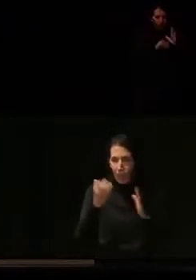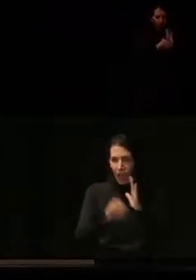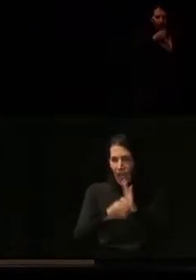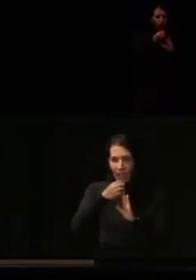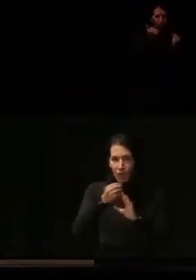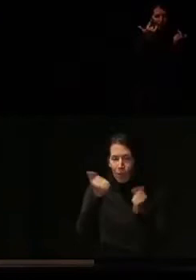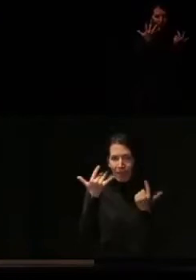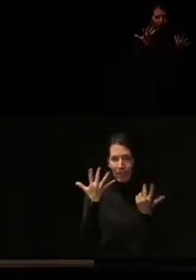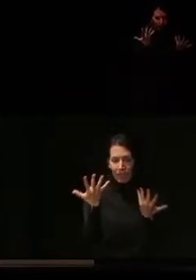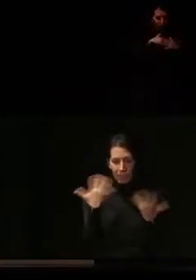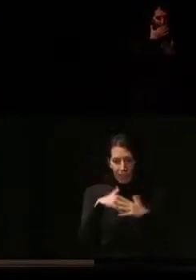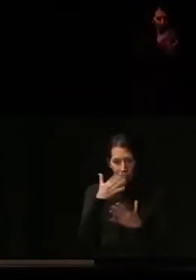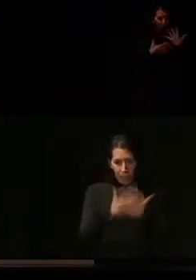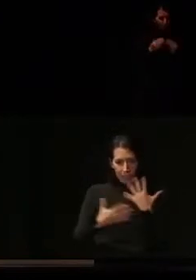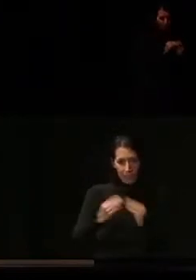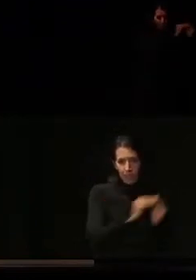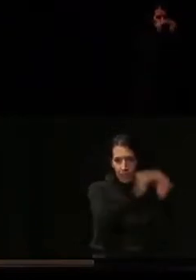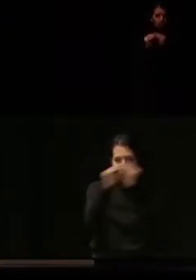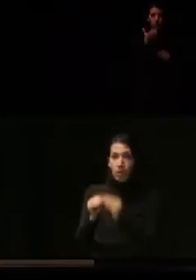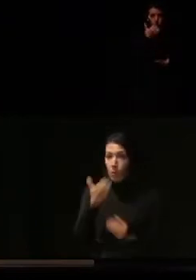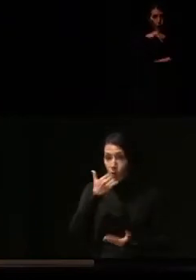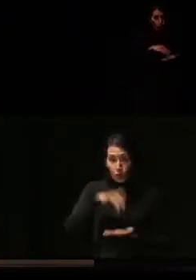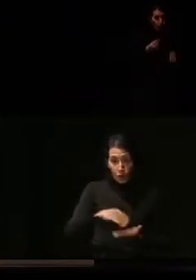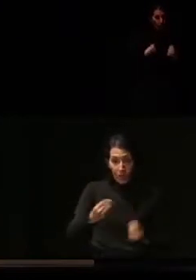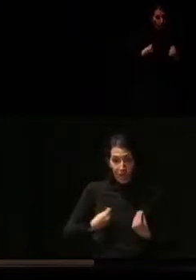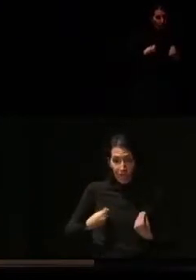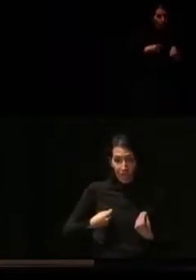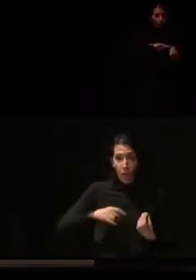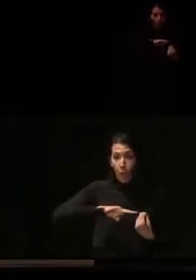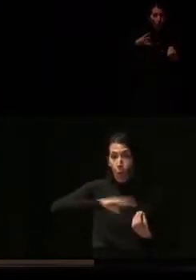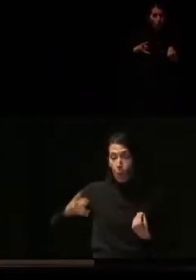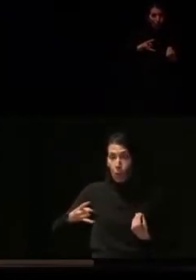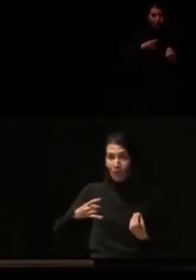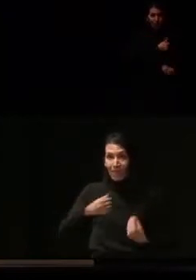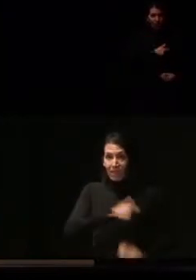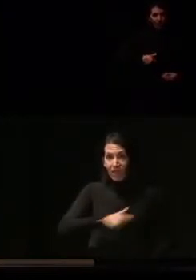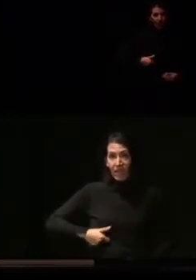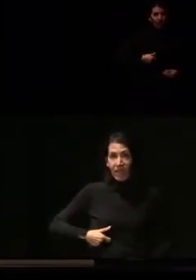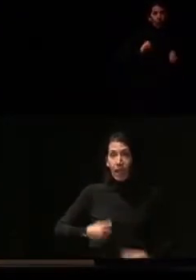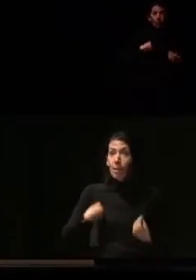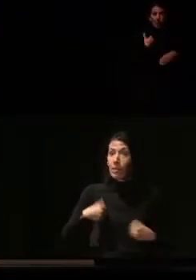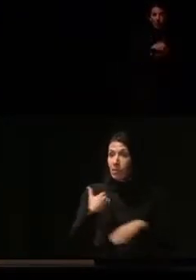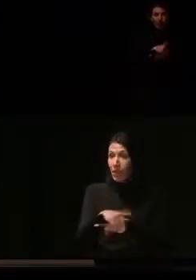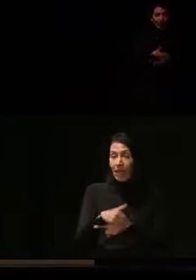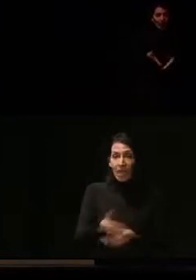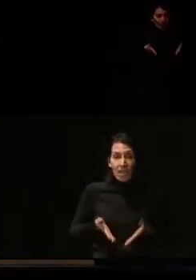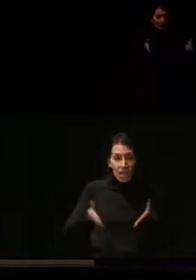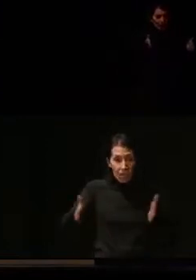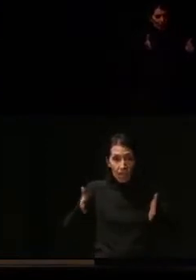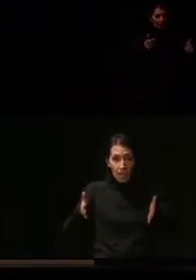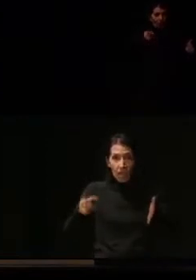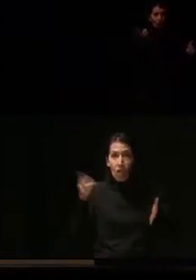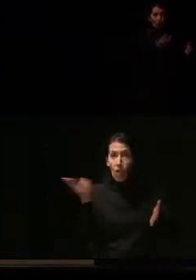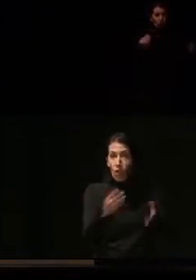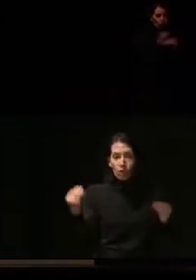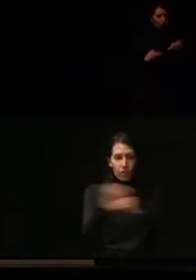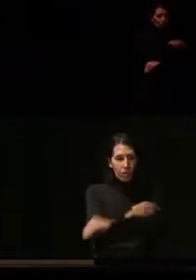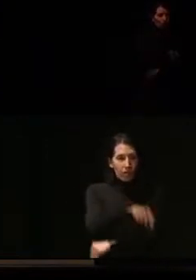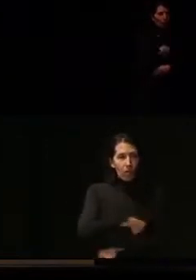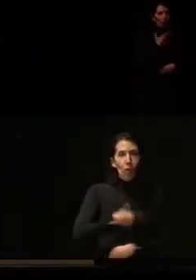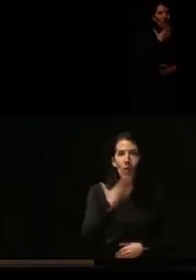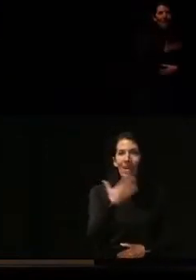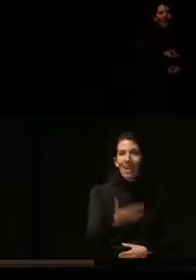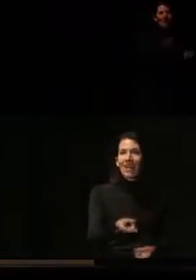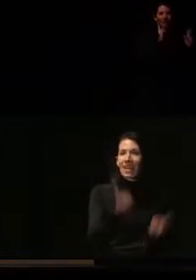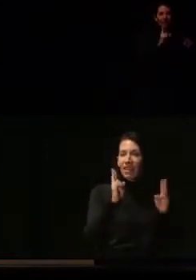ejemplo, porque en el distrito que yo vivo, en Puente Vallecas, en una misma calle, hay dos criterios distintos. Uno, que se han dado la licencia en un año